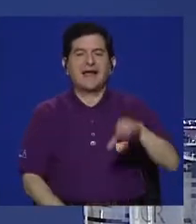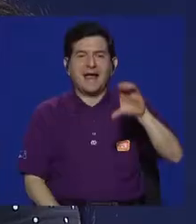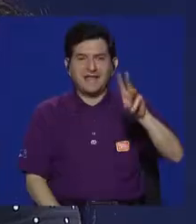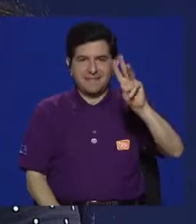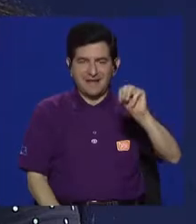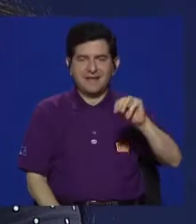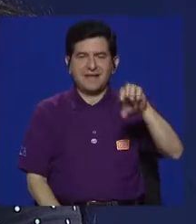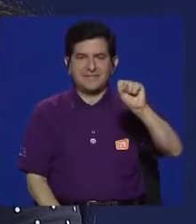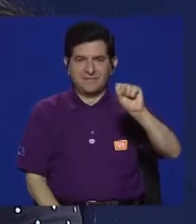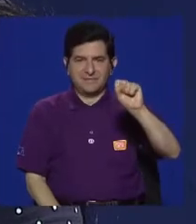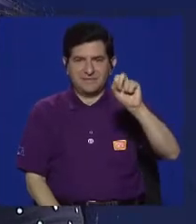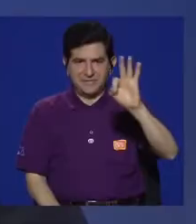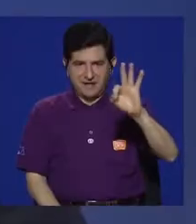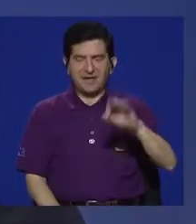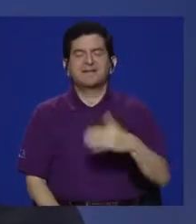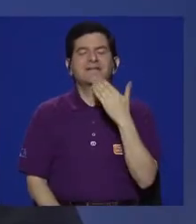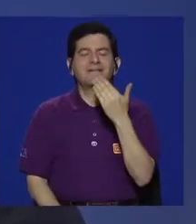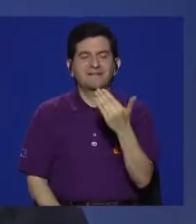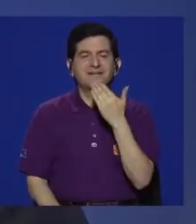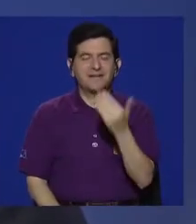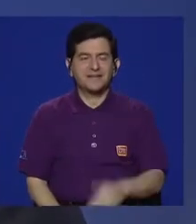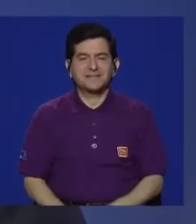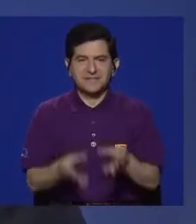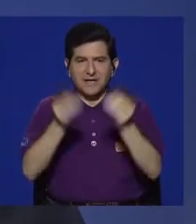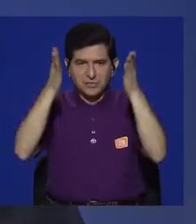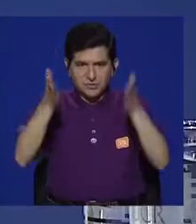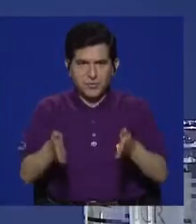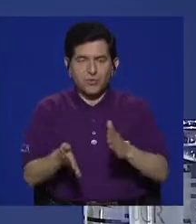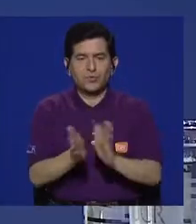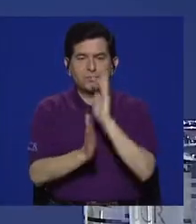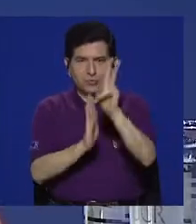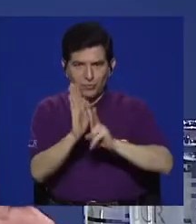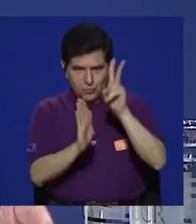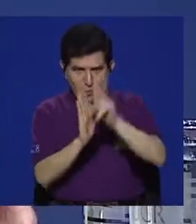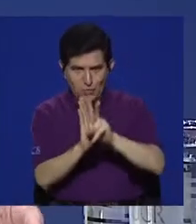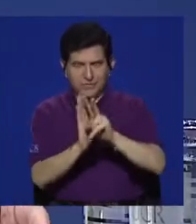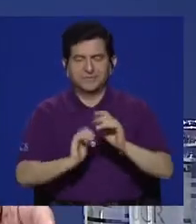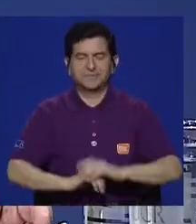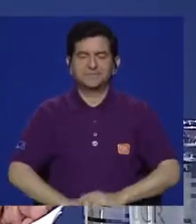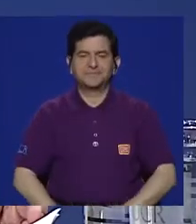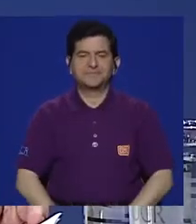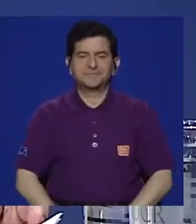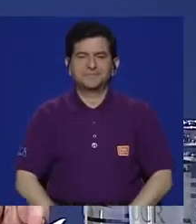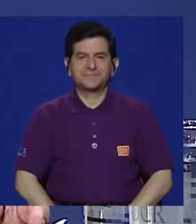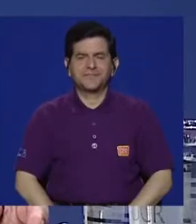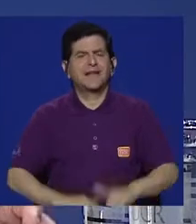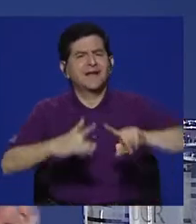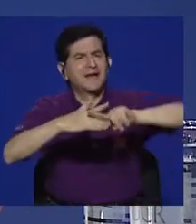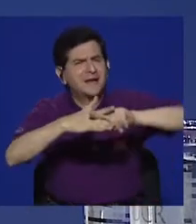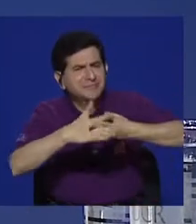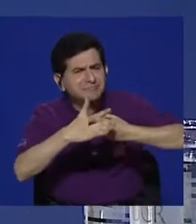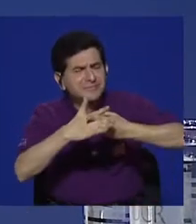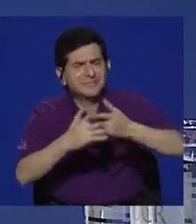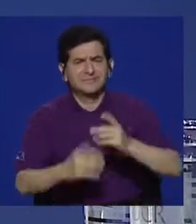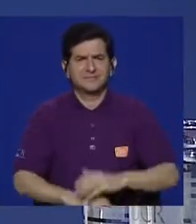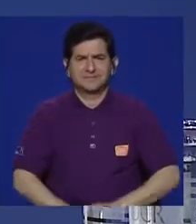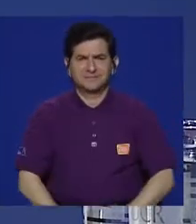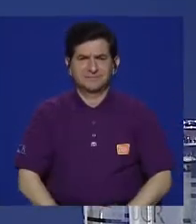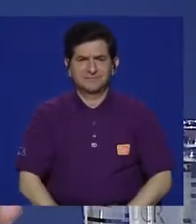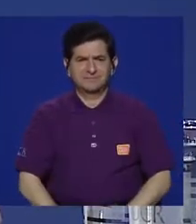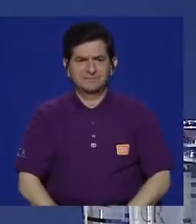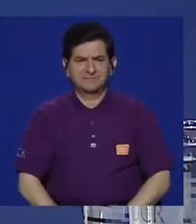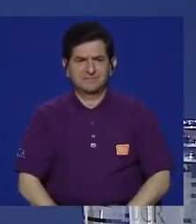Montenegro, Sebastián Furnier, gracias, productores del documental. Y comencemos por